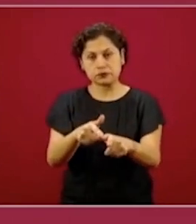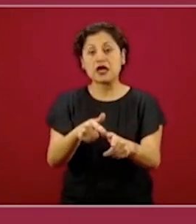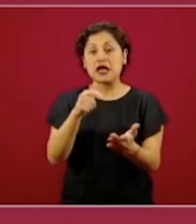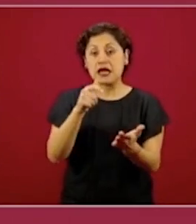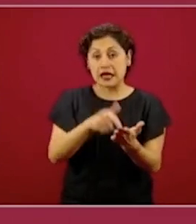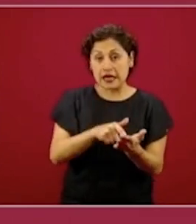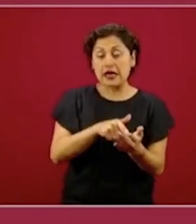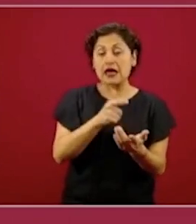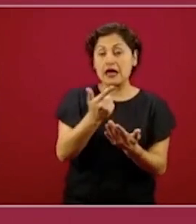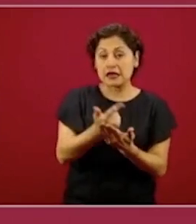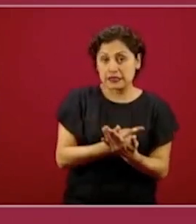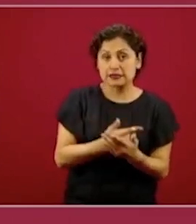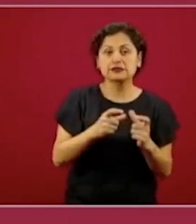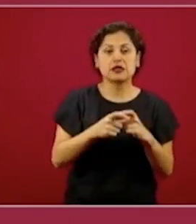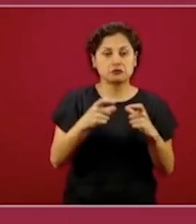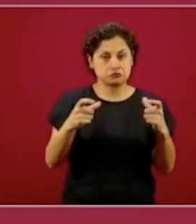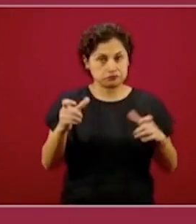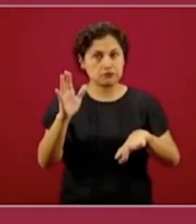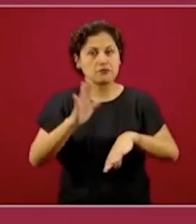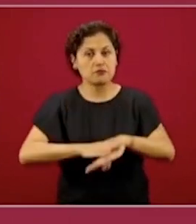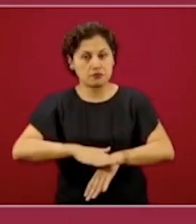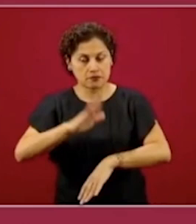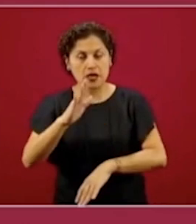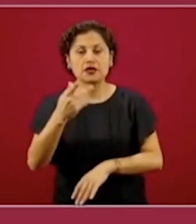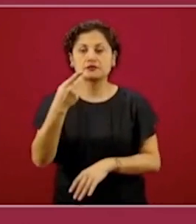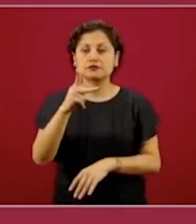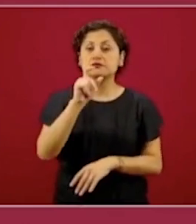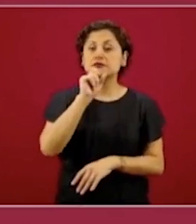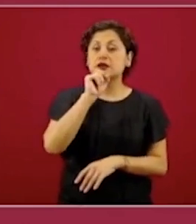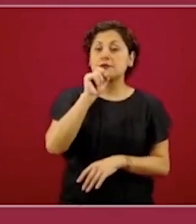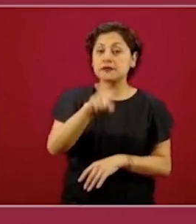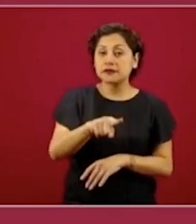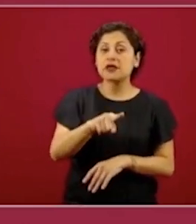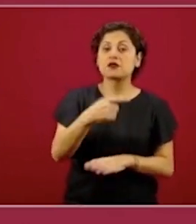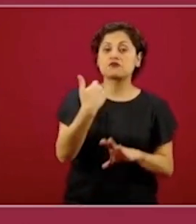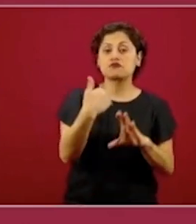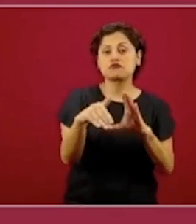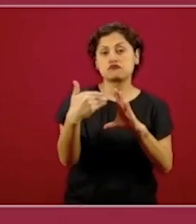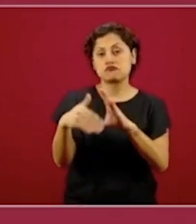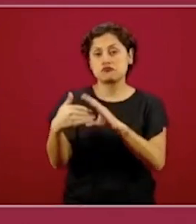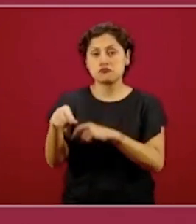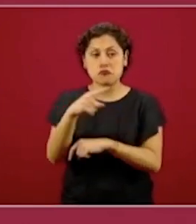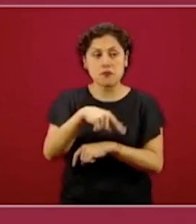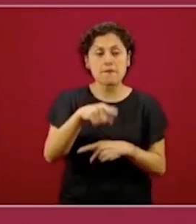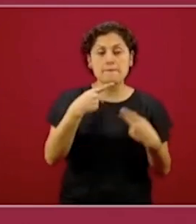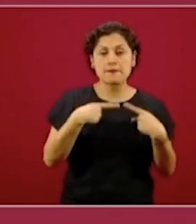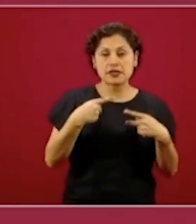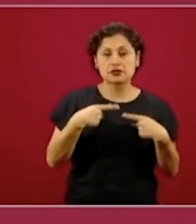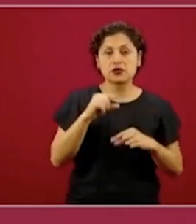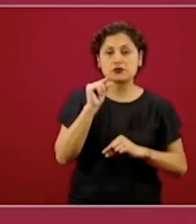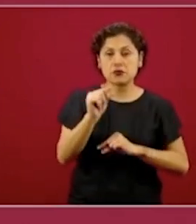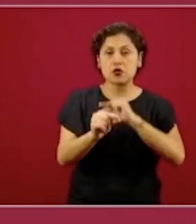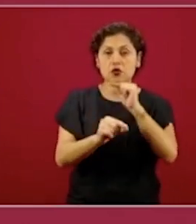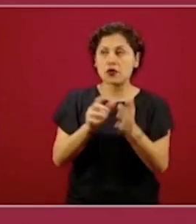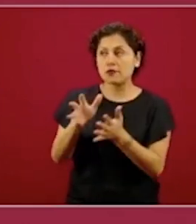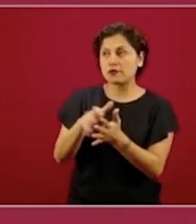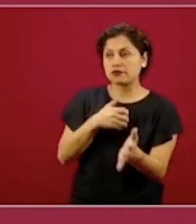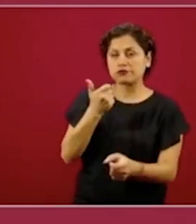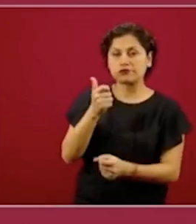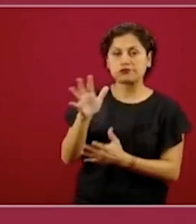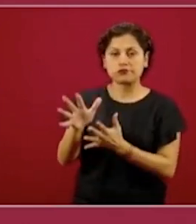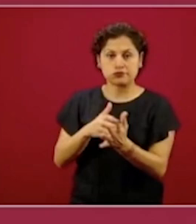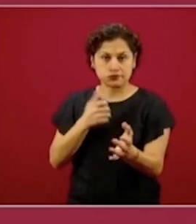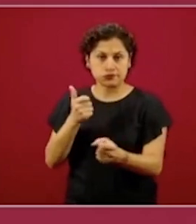creciendo en el número de apoyos cobrados. Donde ya no vamos a crecer es en el millón,